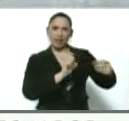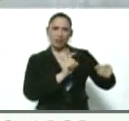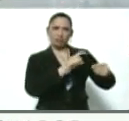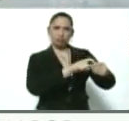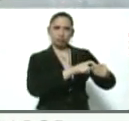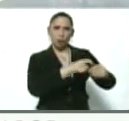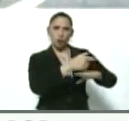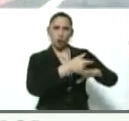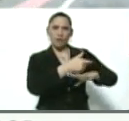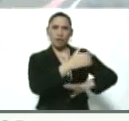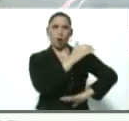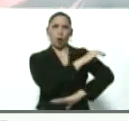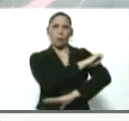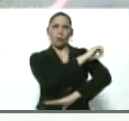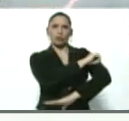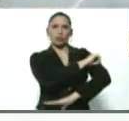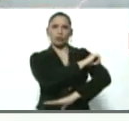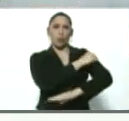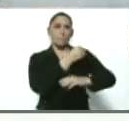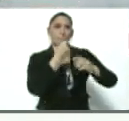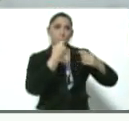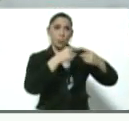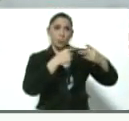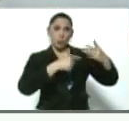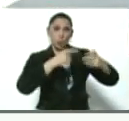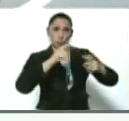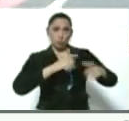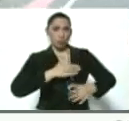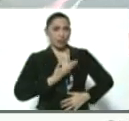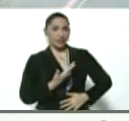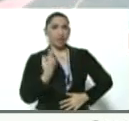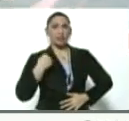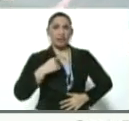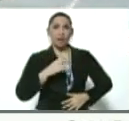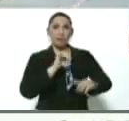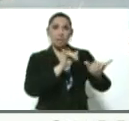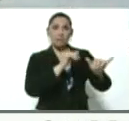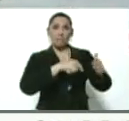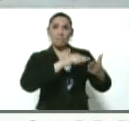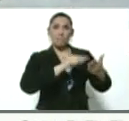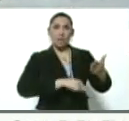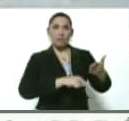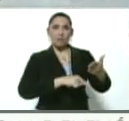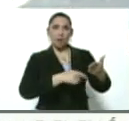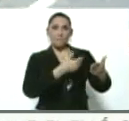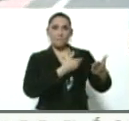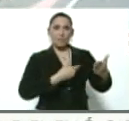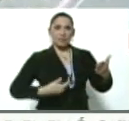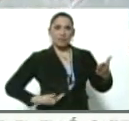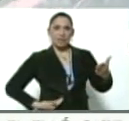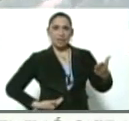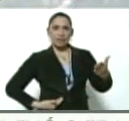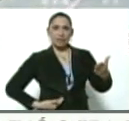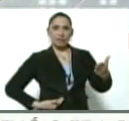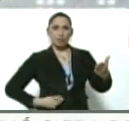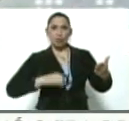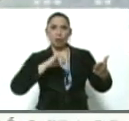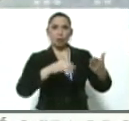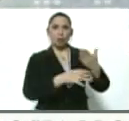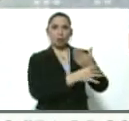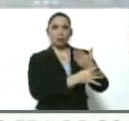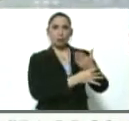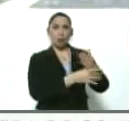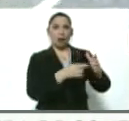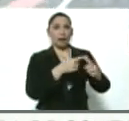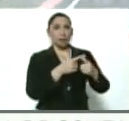gobierno interino y para muchos que podría tener la propia firma del presidente interino, lo cual pues